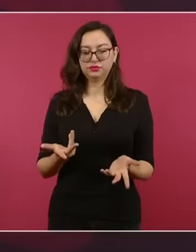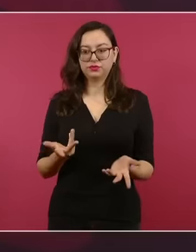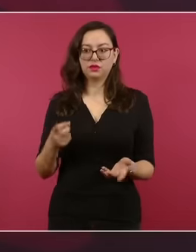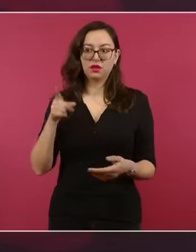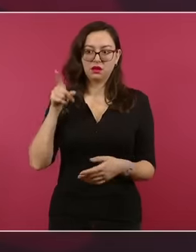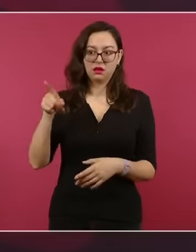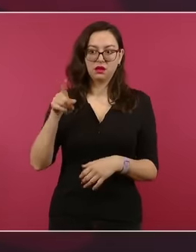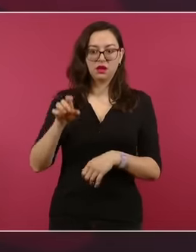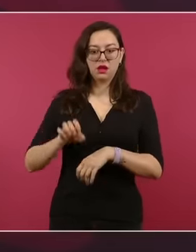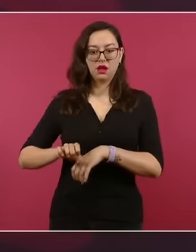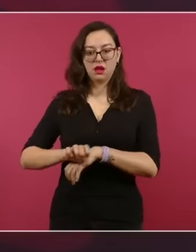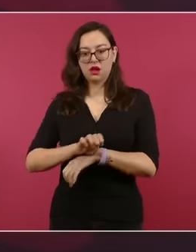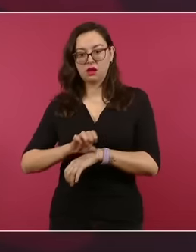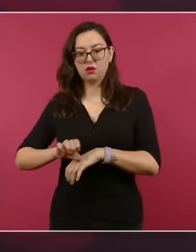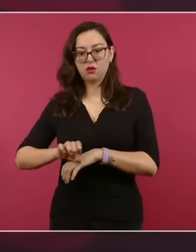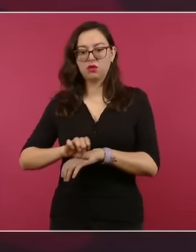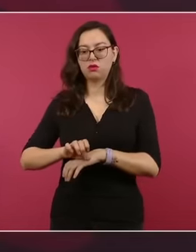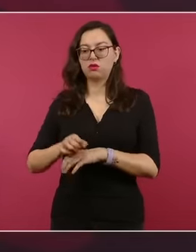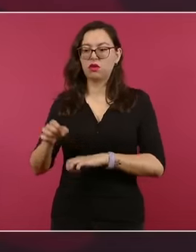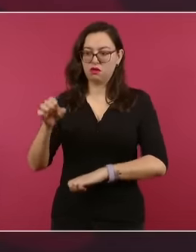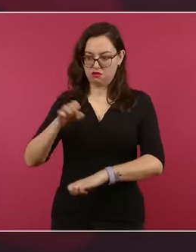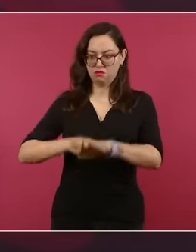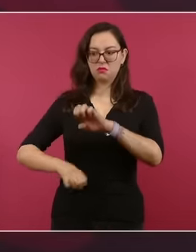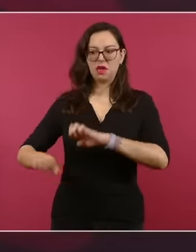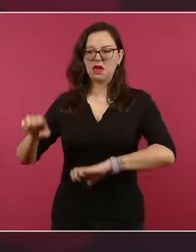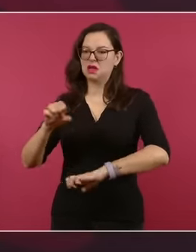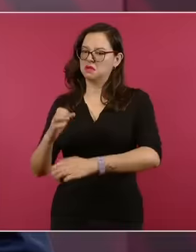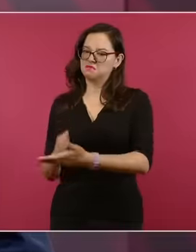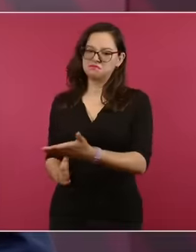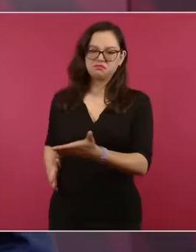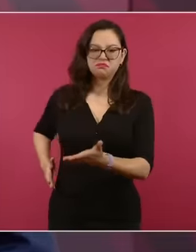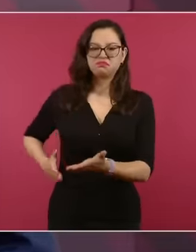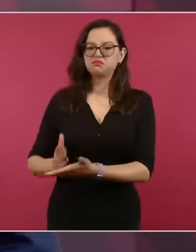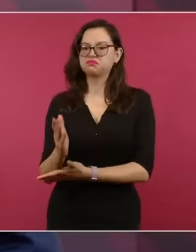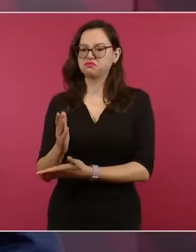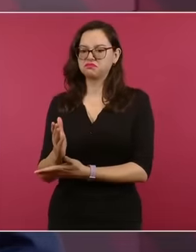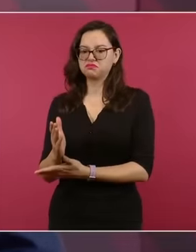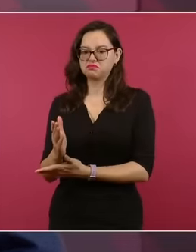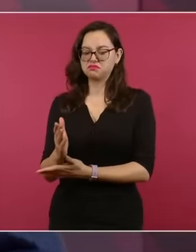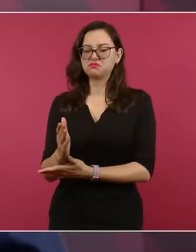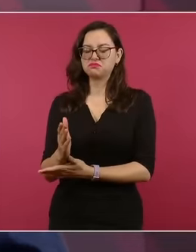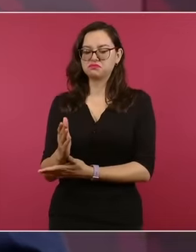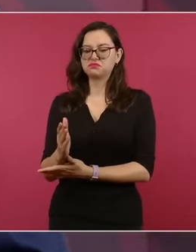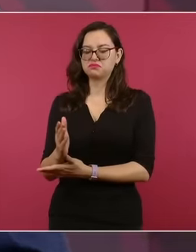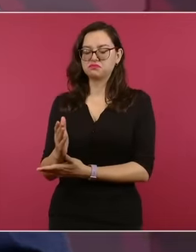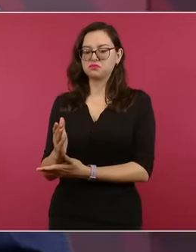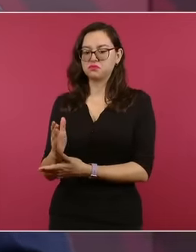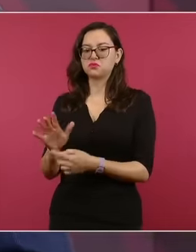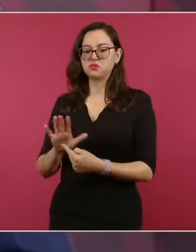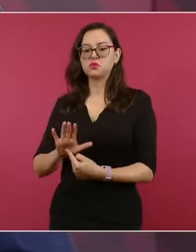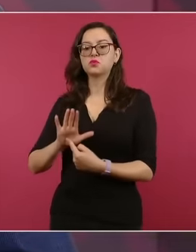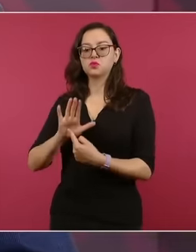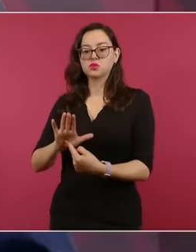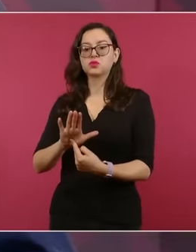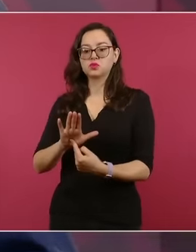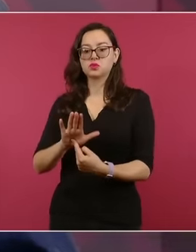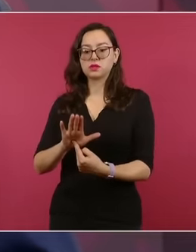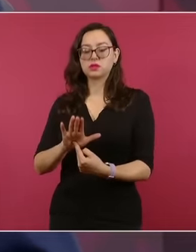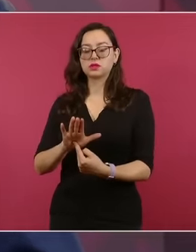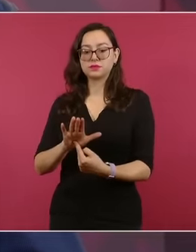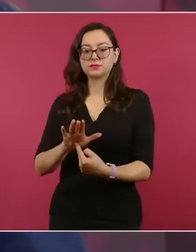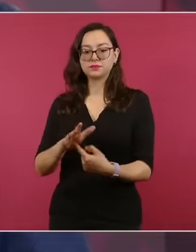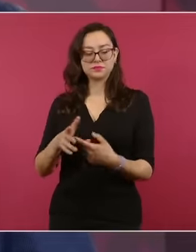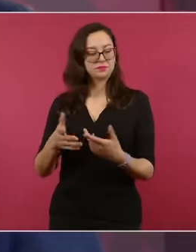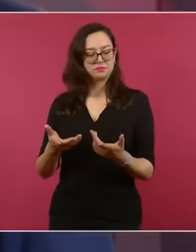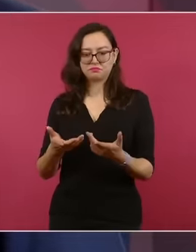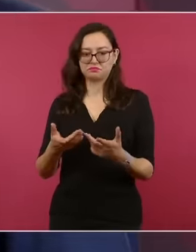a nuestra embajada en Ecuador. Vamos ya a entrar en